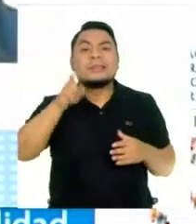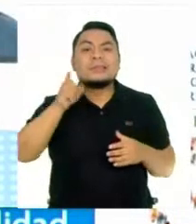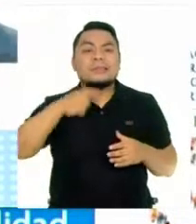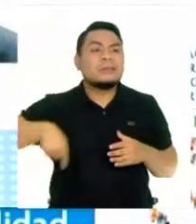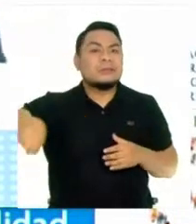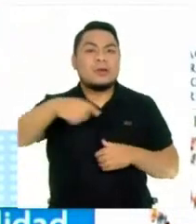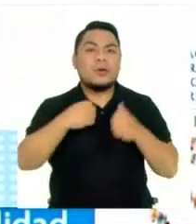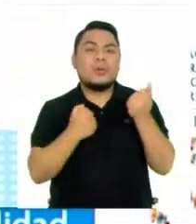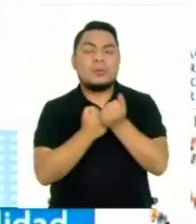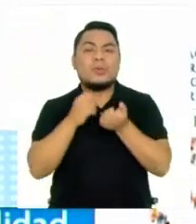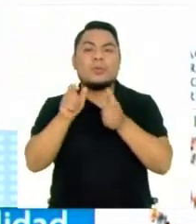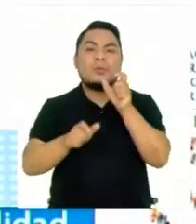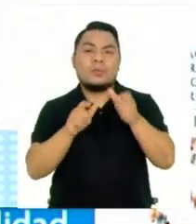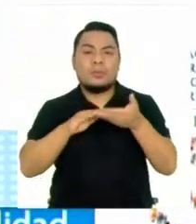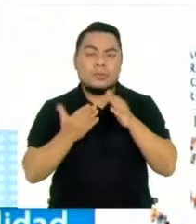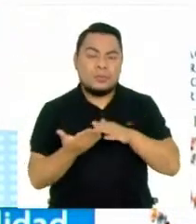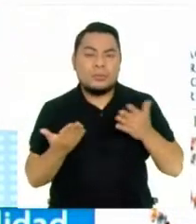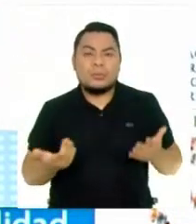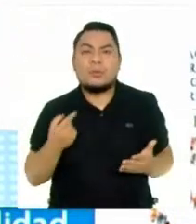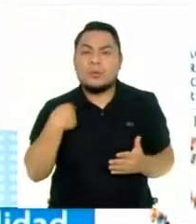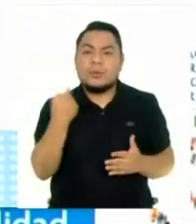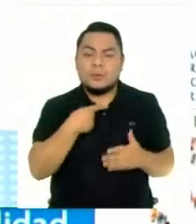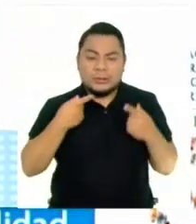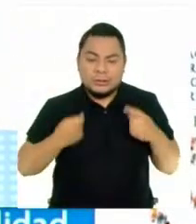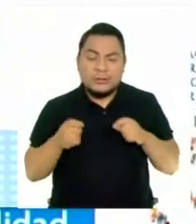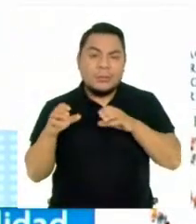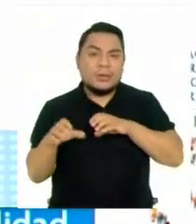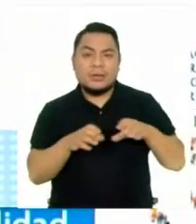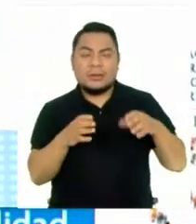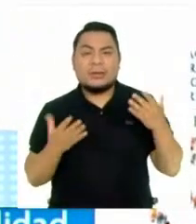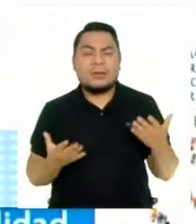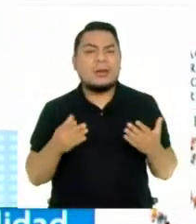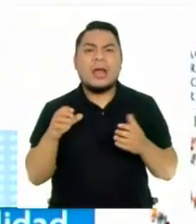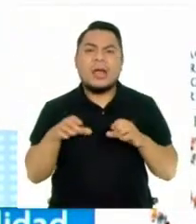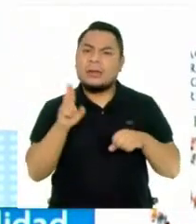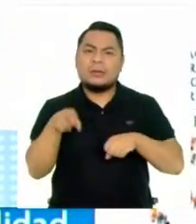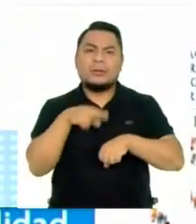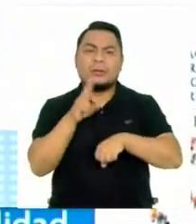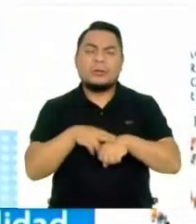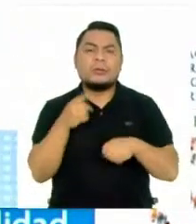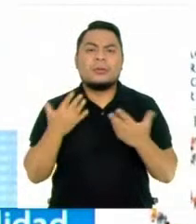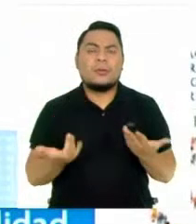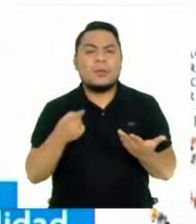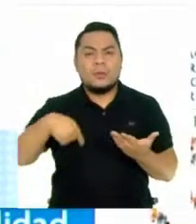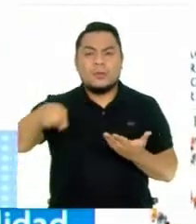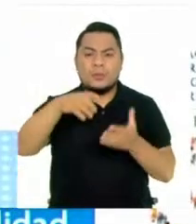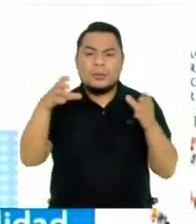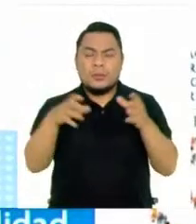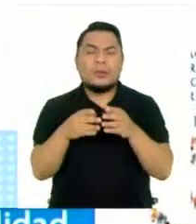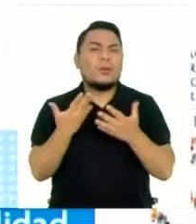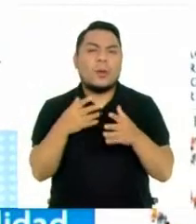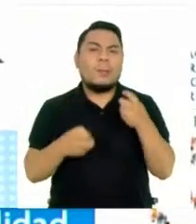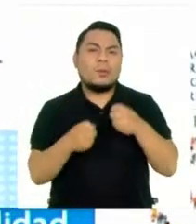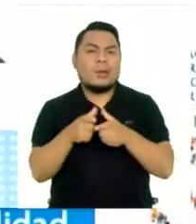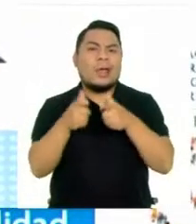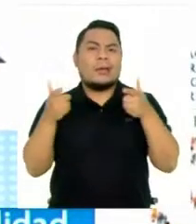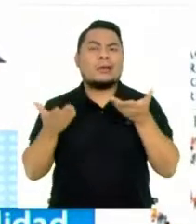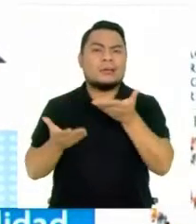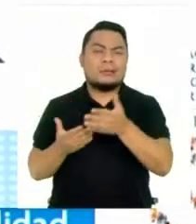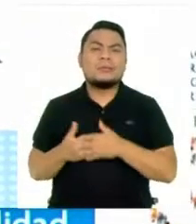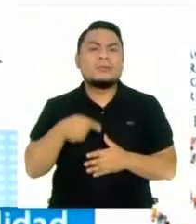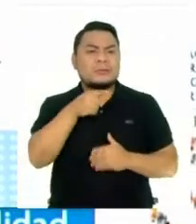la ciudadanía. Nosotros lo que tratamos de hacer es lo que se hace normalmente cuando uno se encuentra con un problema muy grave.